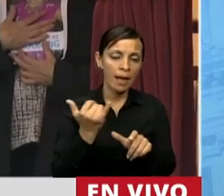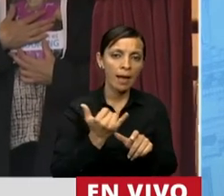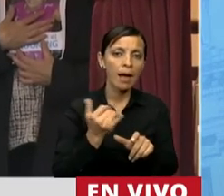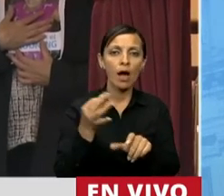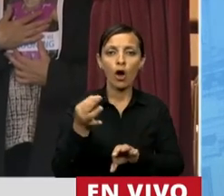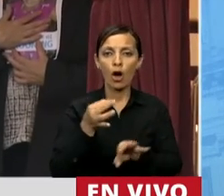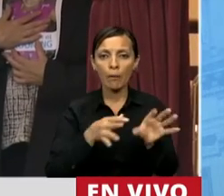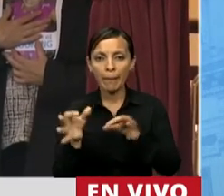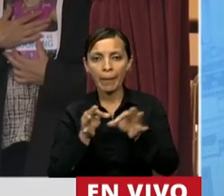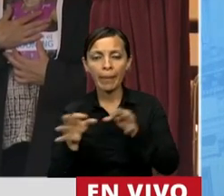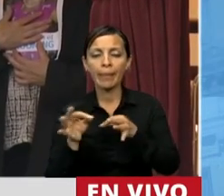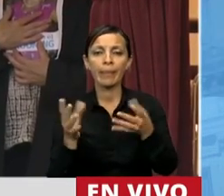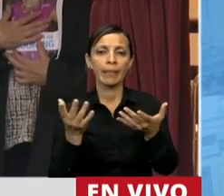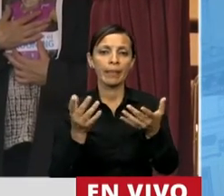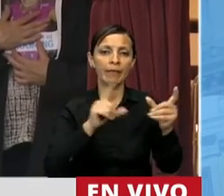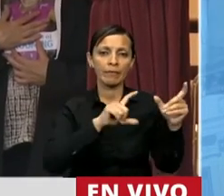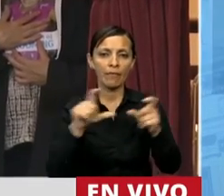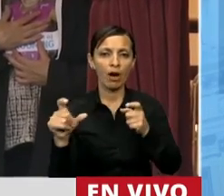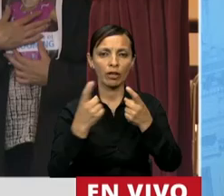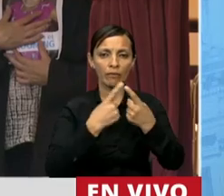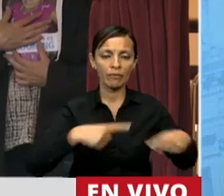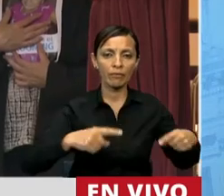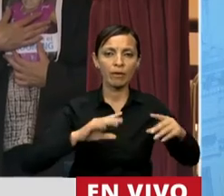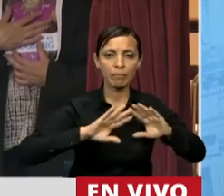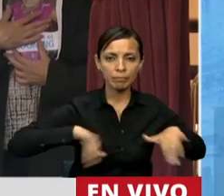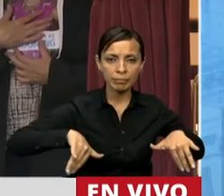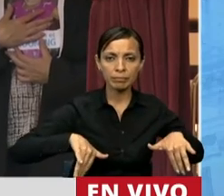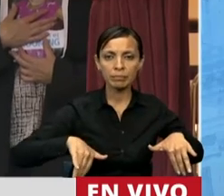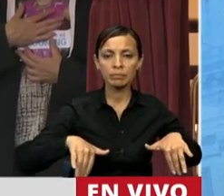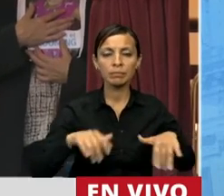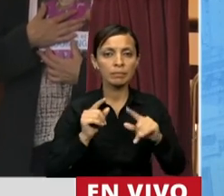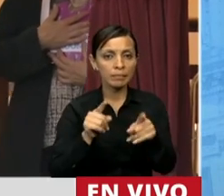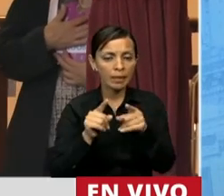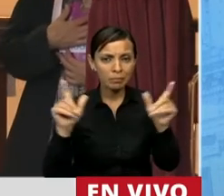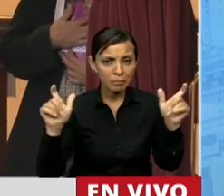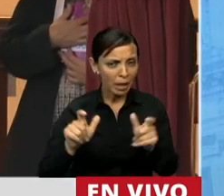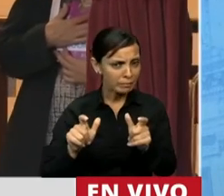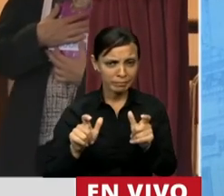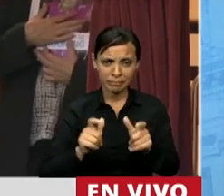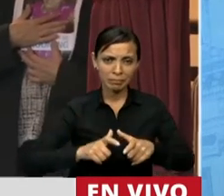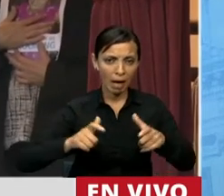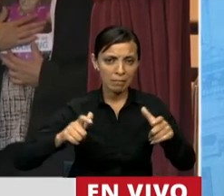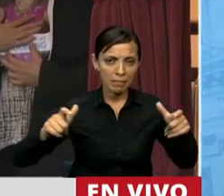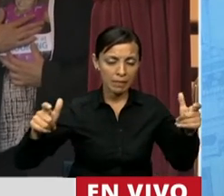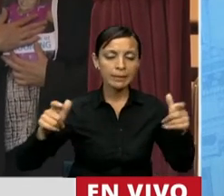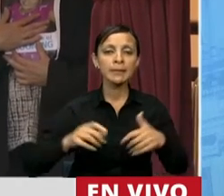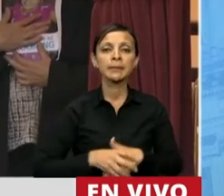lo que es la pornografía infantil, no ha disminuido. Por lo tanto,